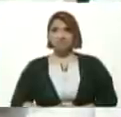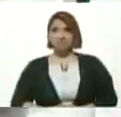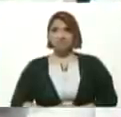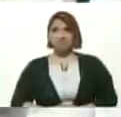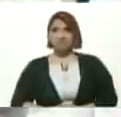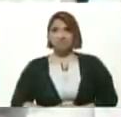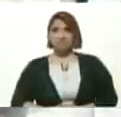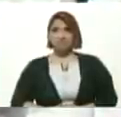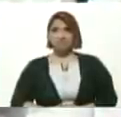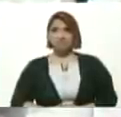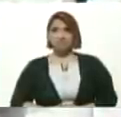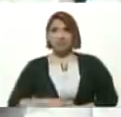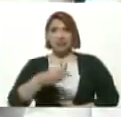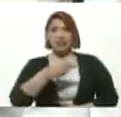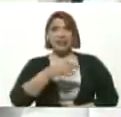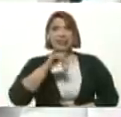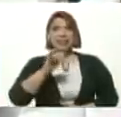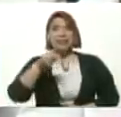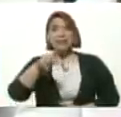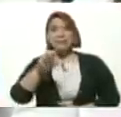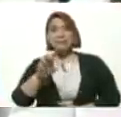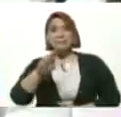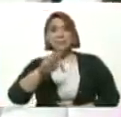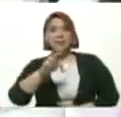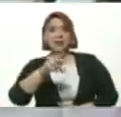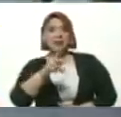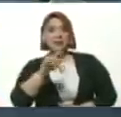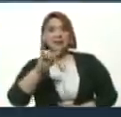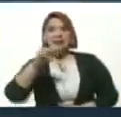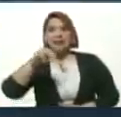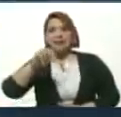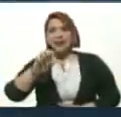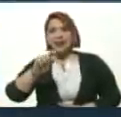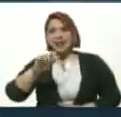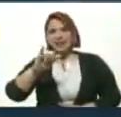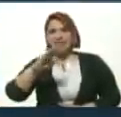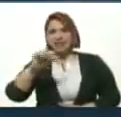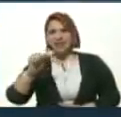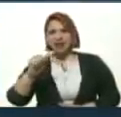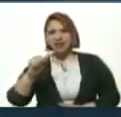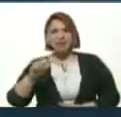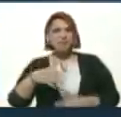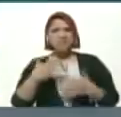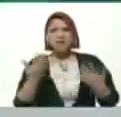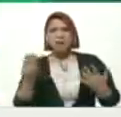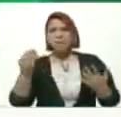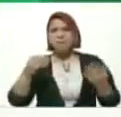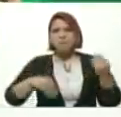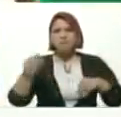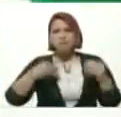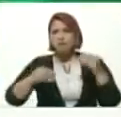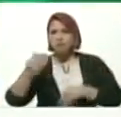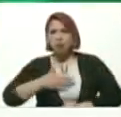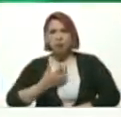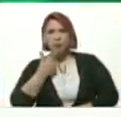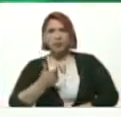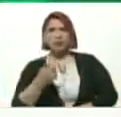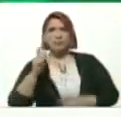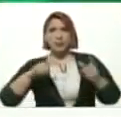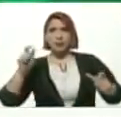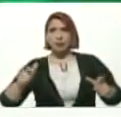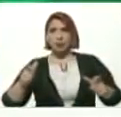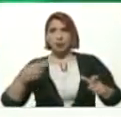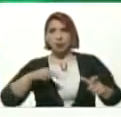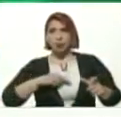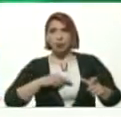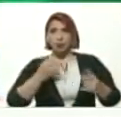La hiperquinética Yelitze La avanzadora Que más Que más le podemos Decir a la gente Estamos en